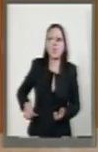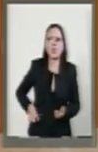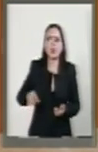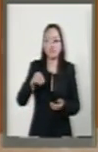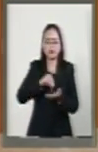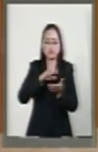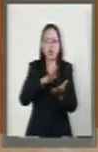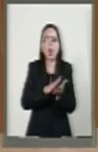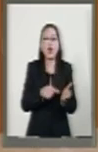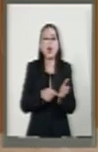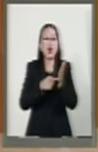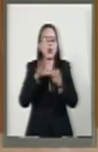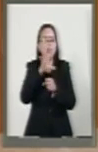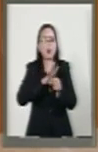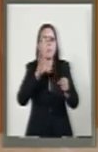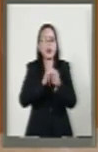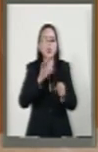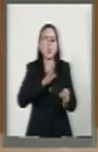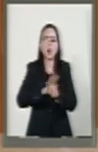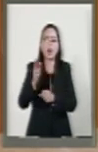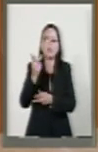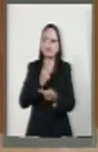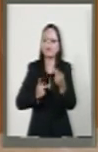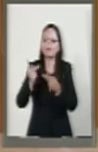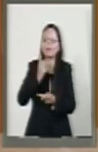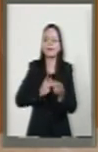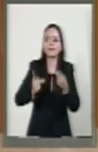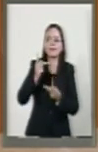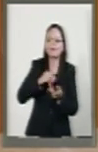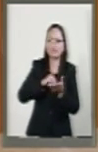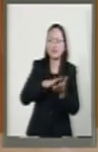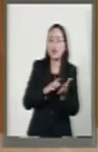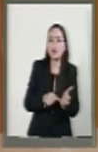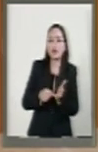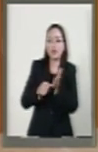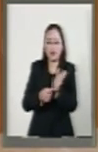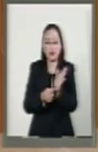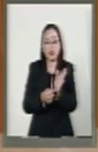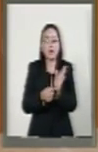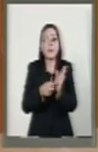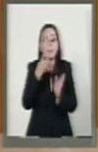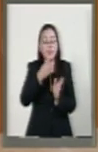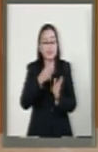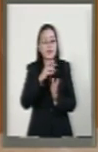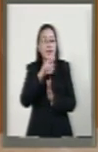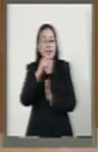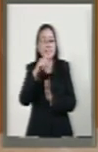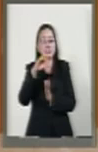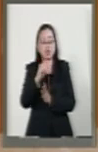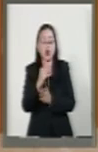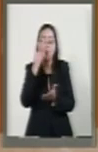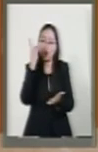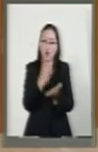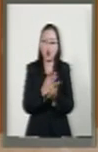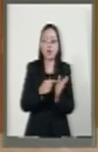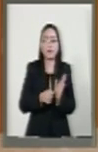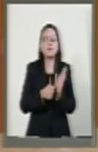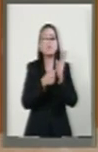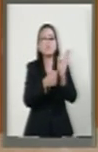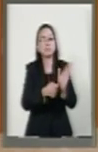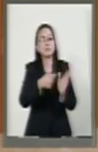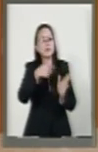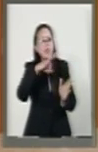totalidad de los financiamientos y obligaciones que contraten. Con lo que se crea el registro público único que